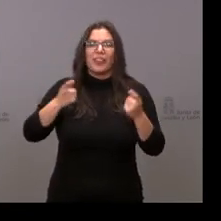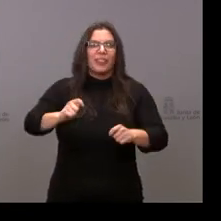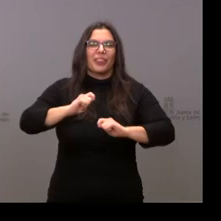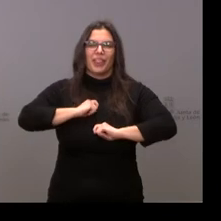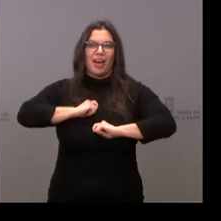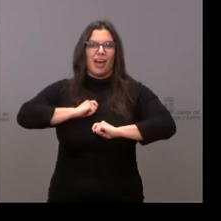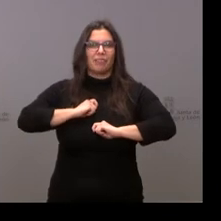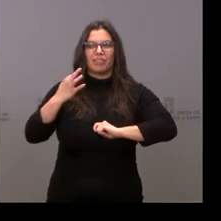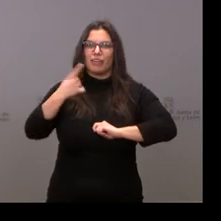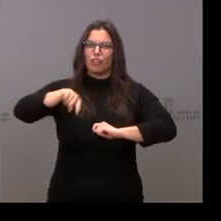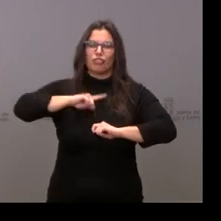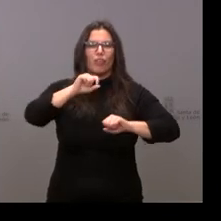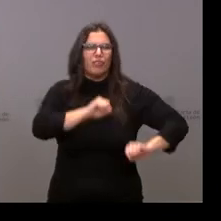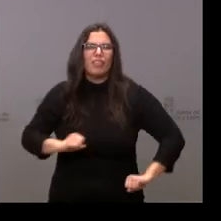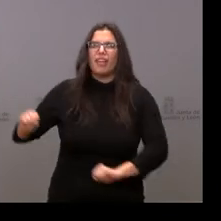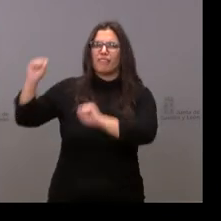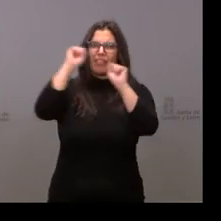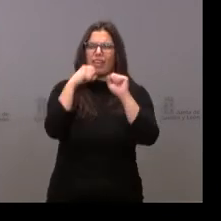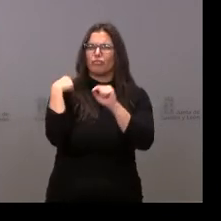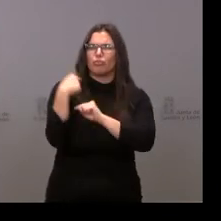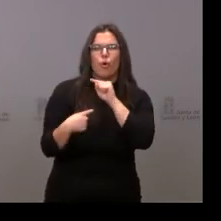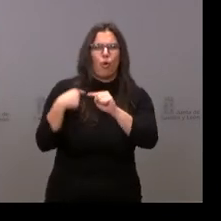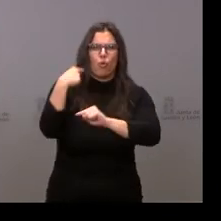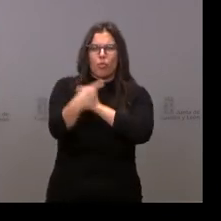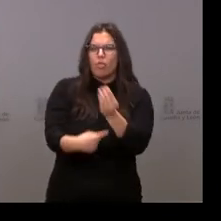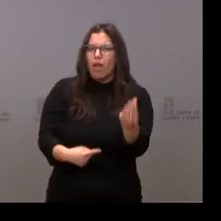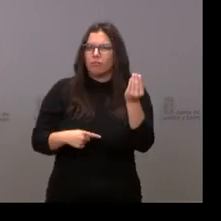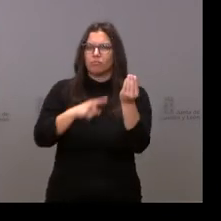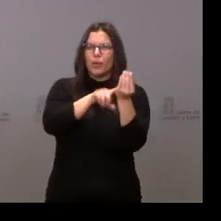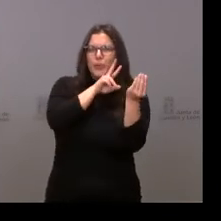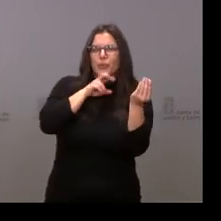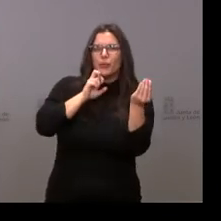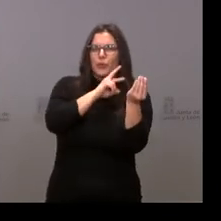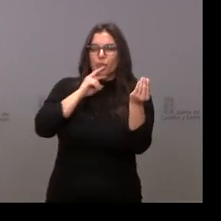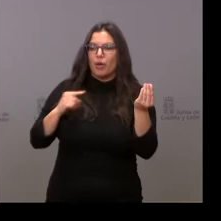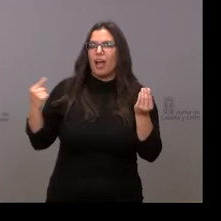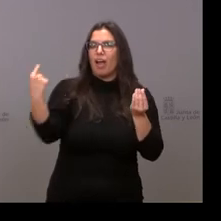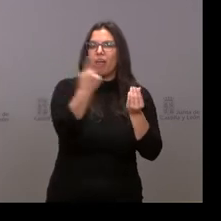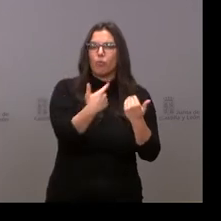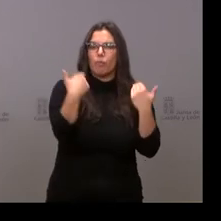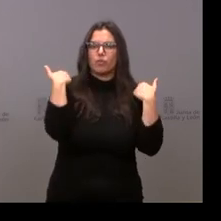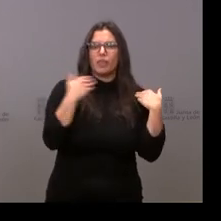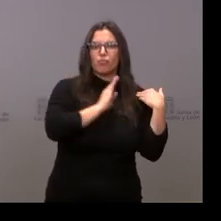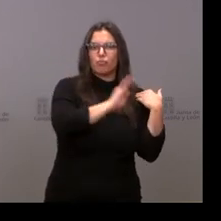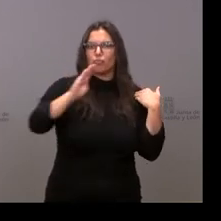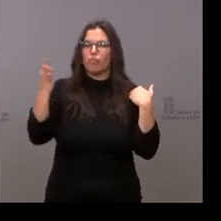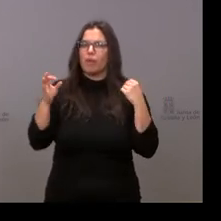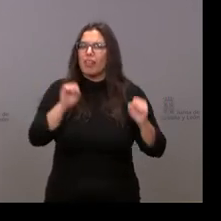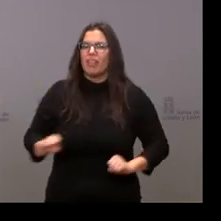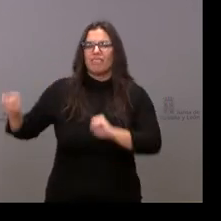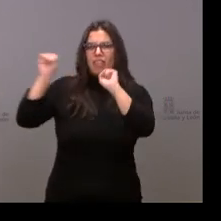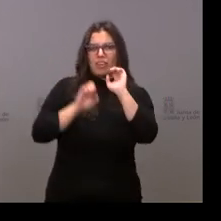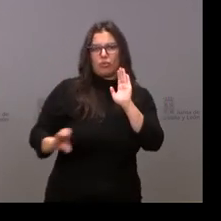defenderla a diario, creo que es lo que debemos hacer todos, cada uno desde nuestra responsabilidad, los